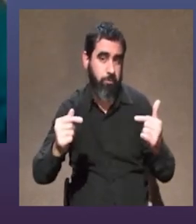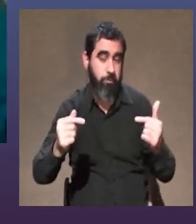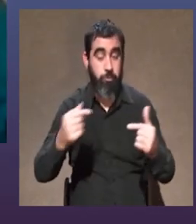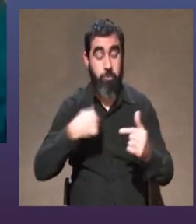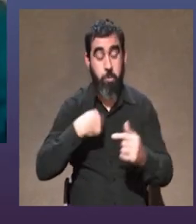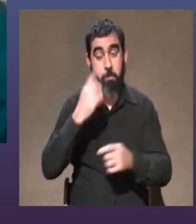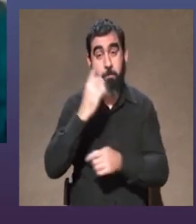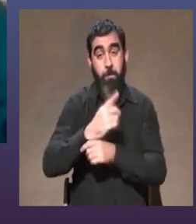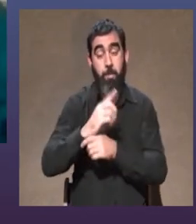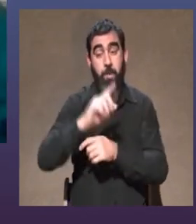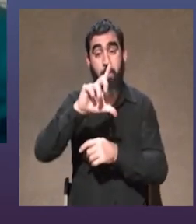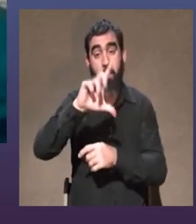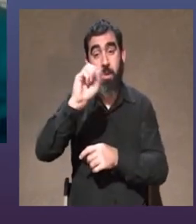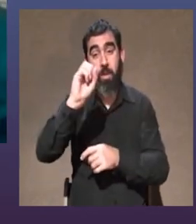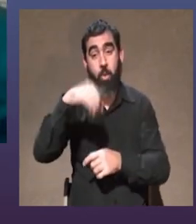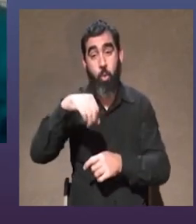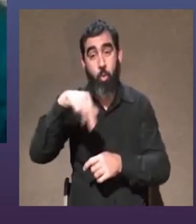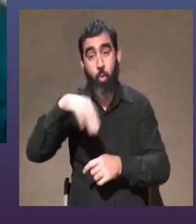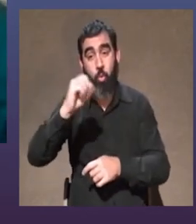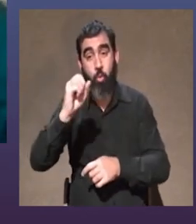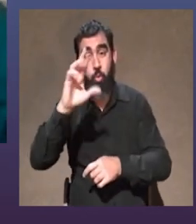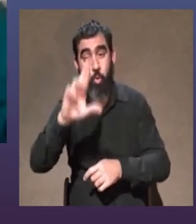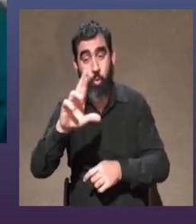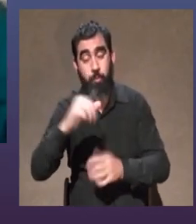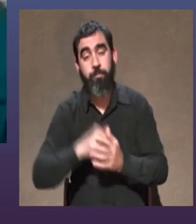me toca a mí primero sí